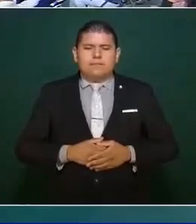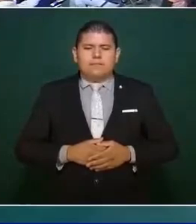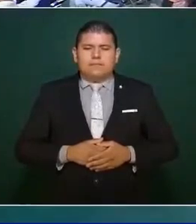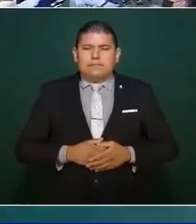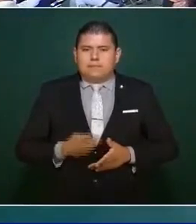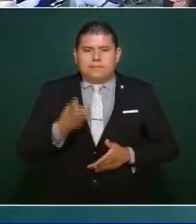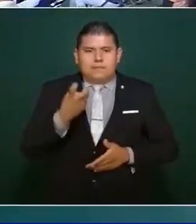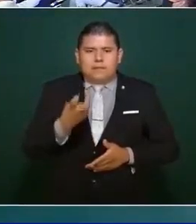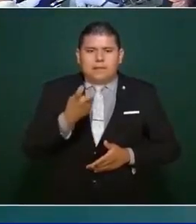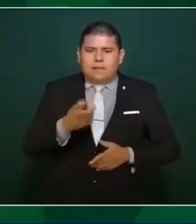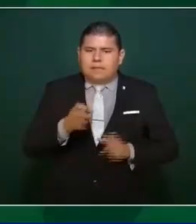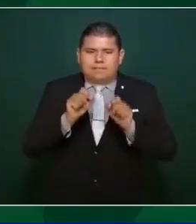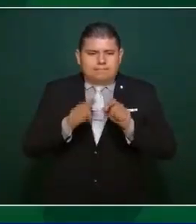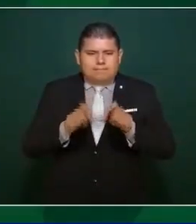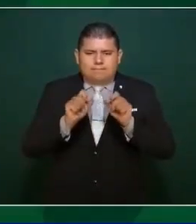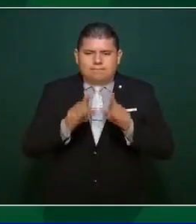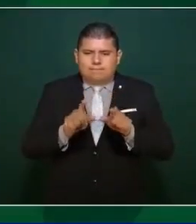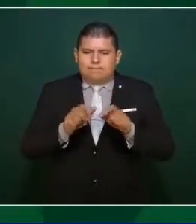es lo mismo,